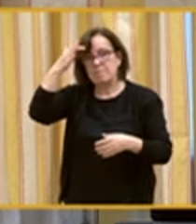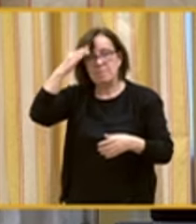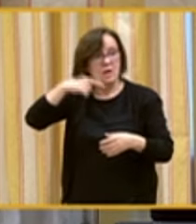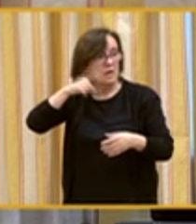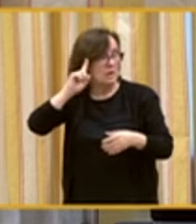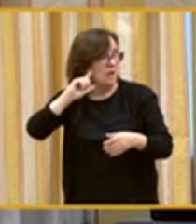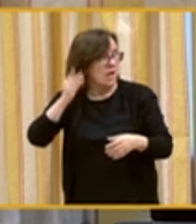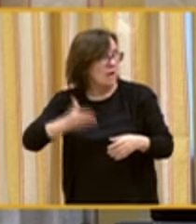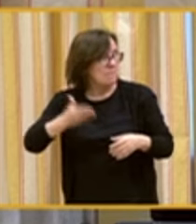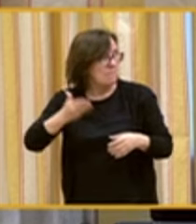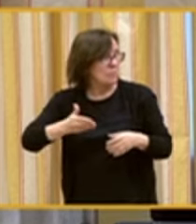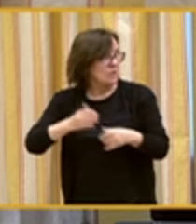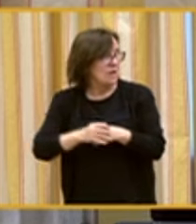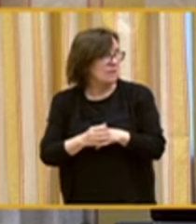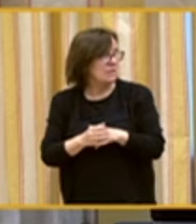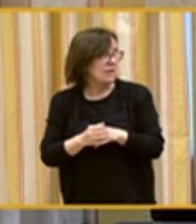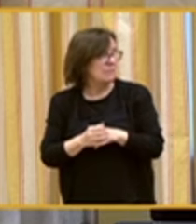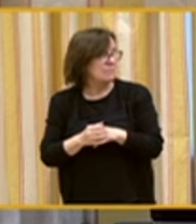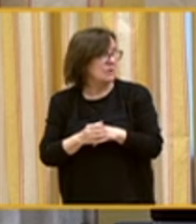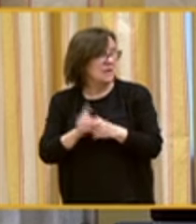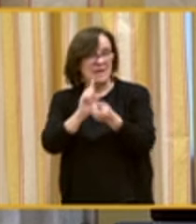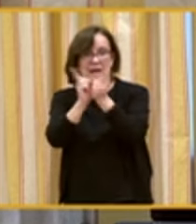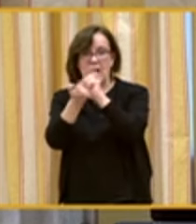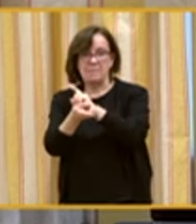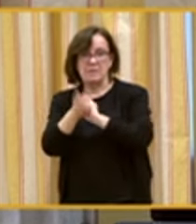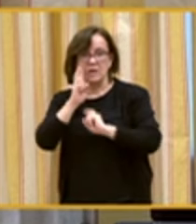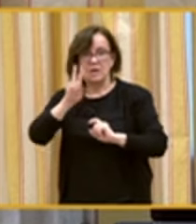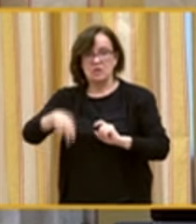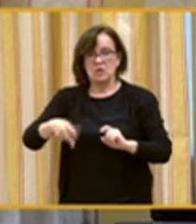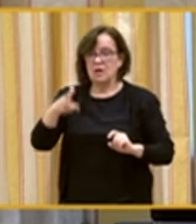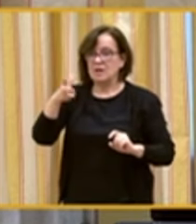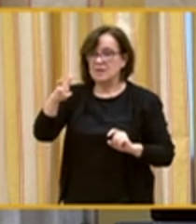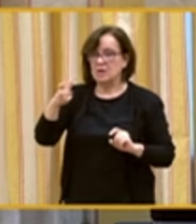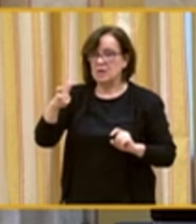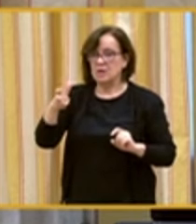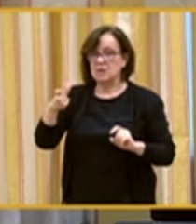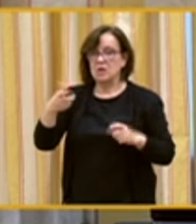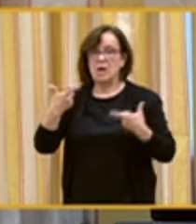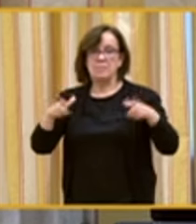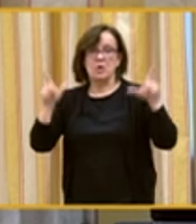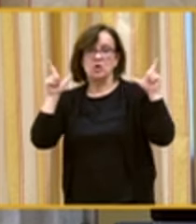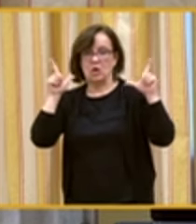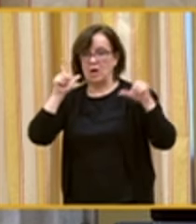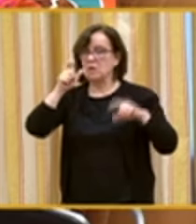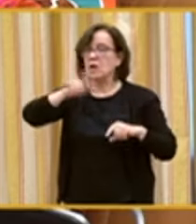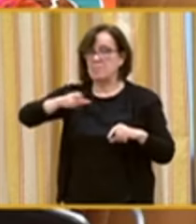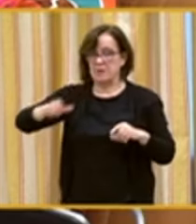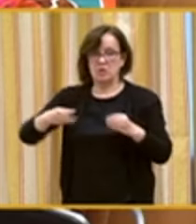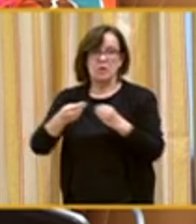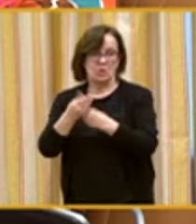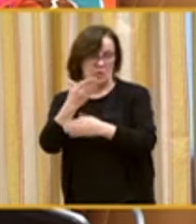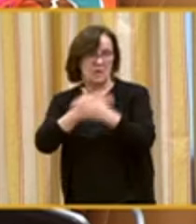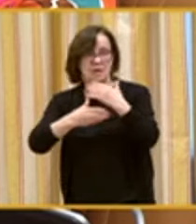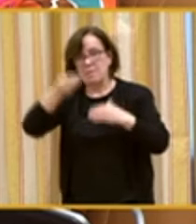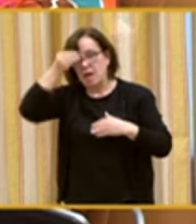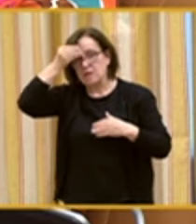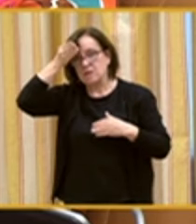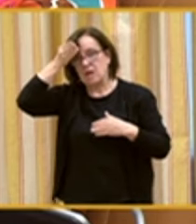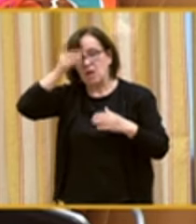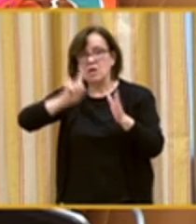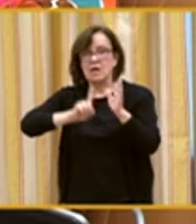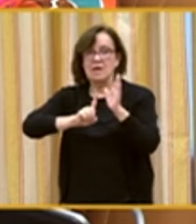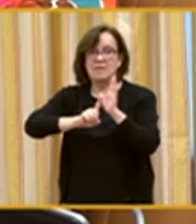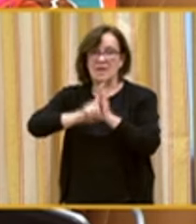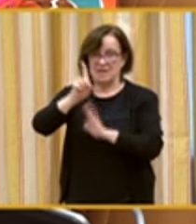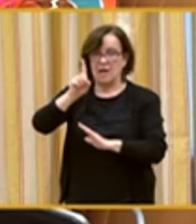escapa la importancia que tiene este cambio, que reconoce los derechos y el protagonismo de las personas con discapacidad intelectual y el desarrollo